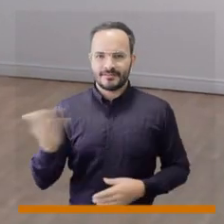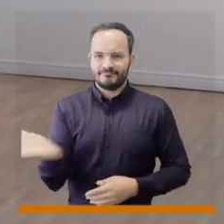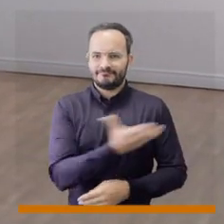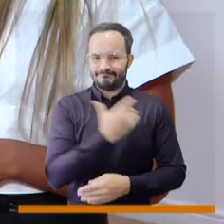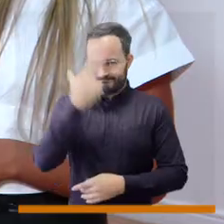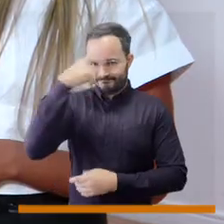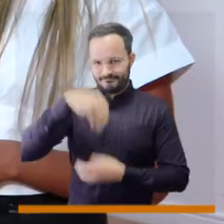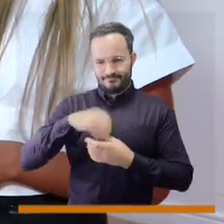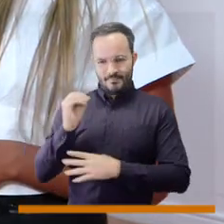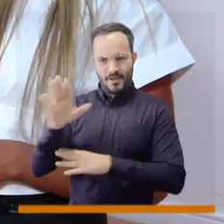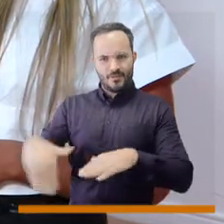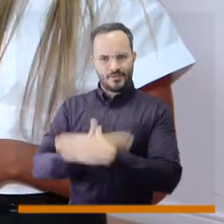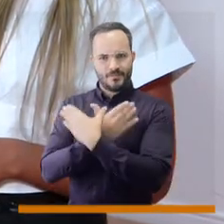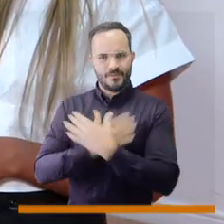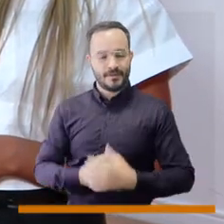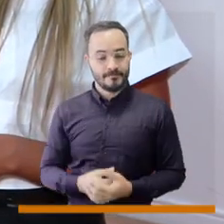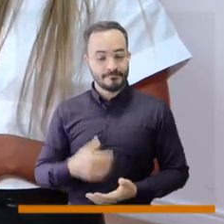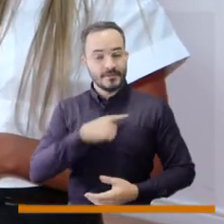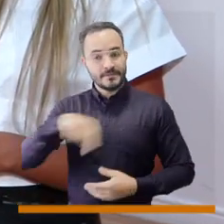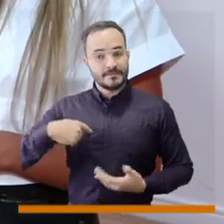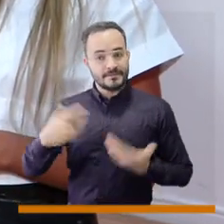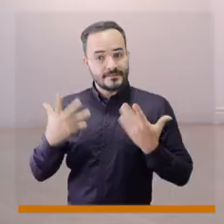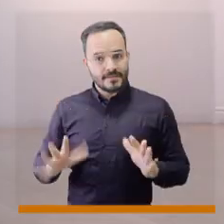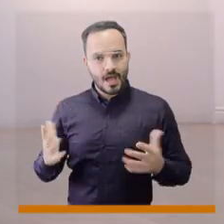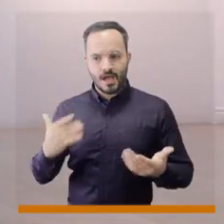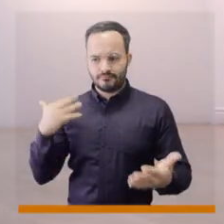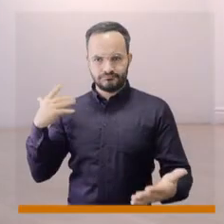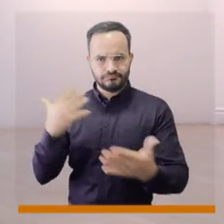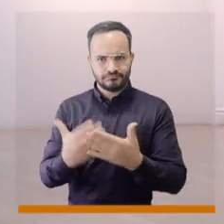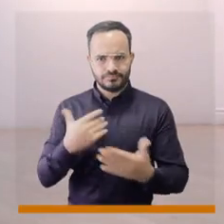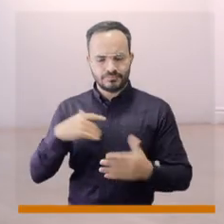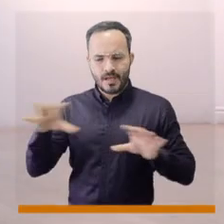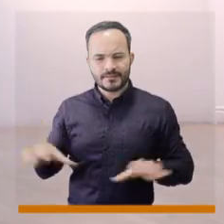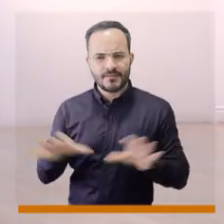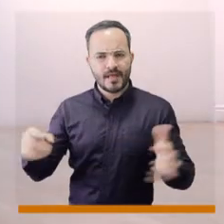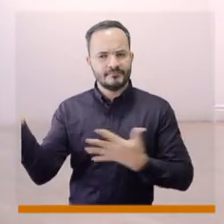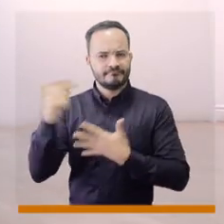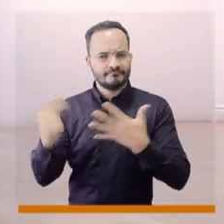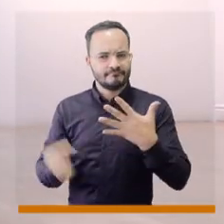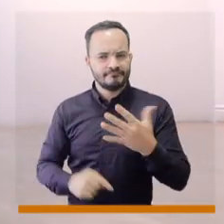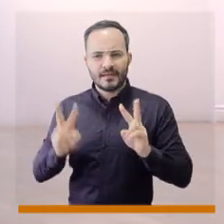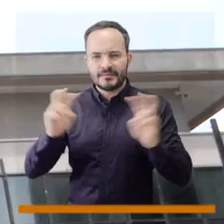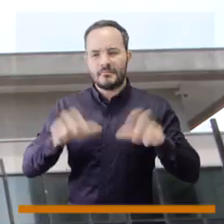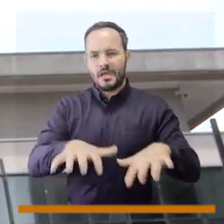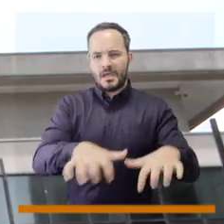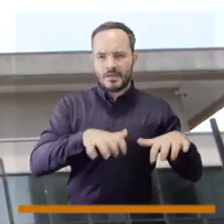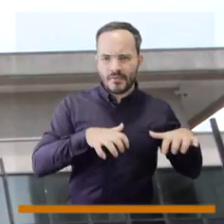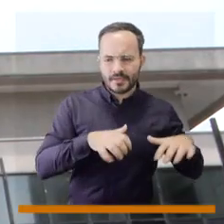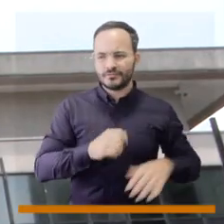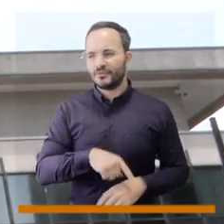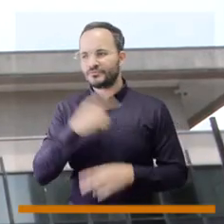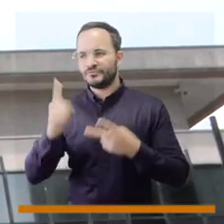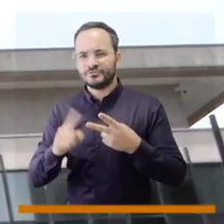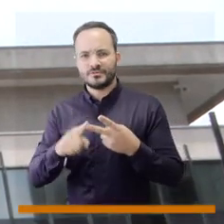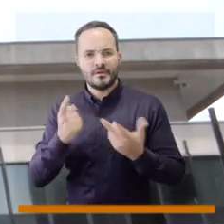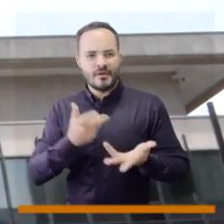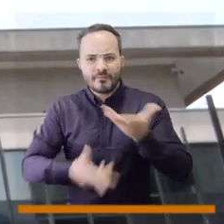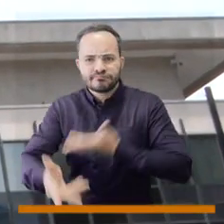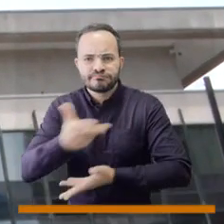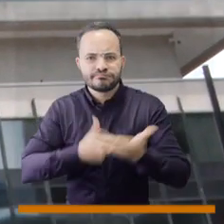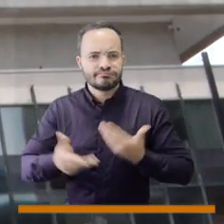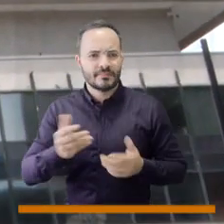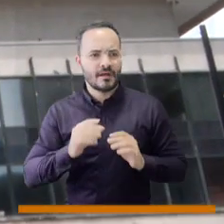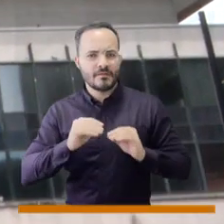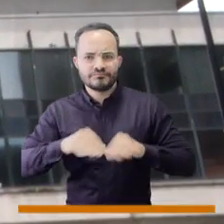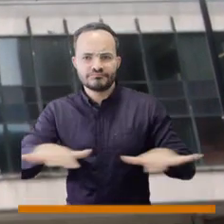hemos adoptado. Hemos celebrado durante el año con programación, con eventos, con inauguraciones,